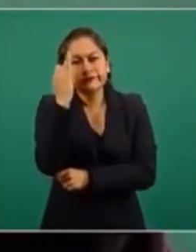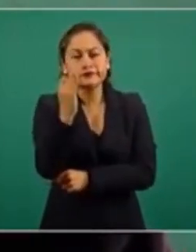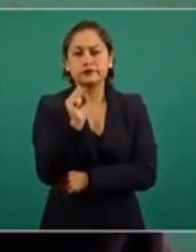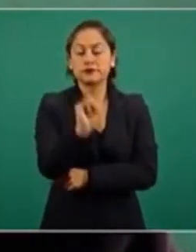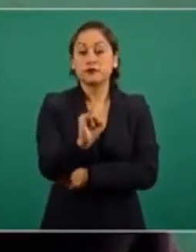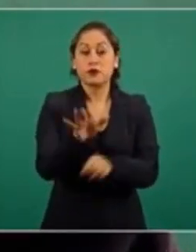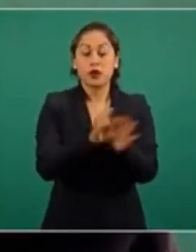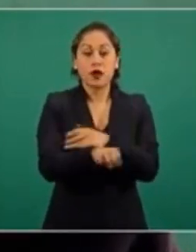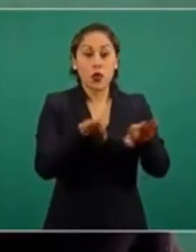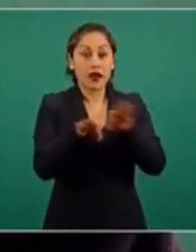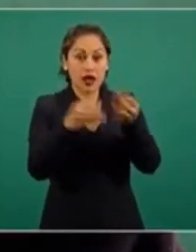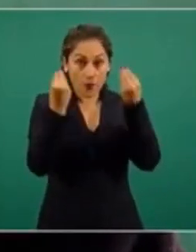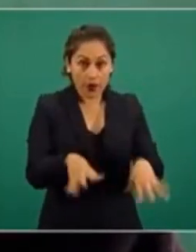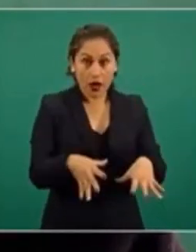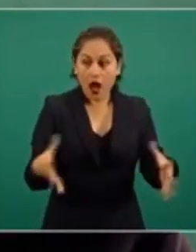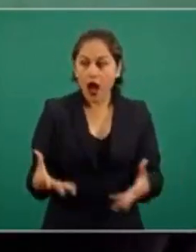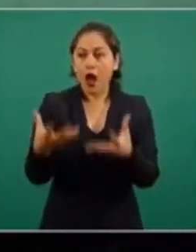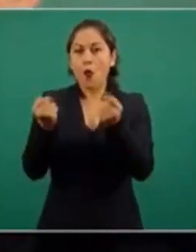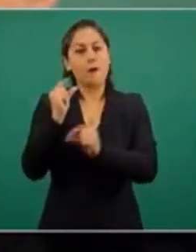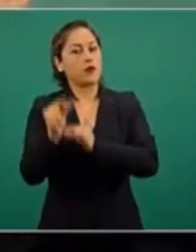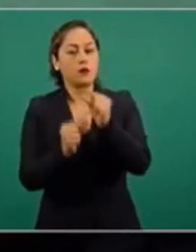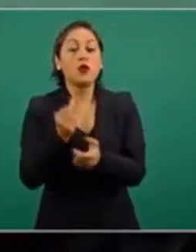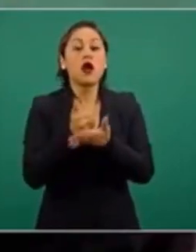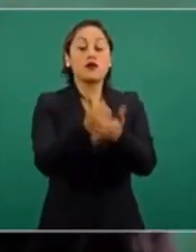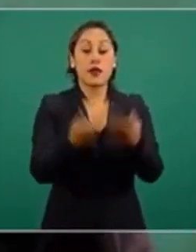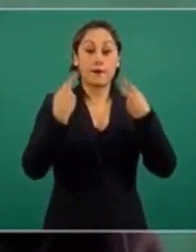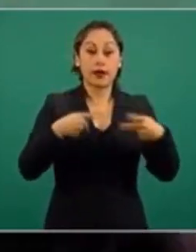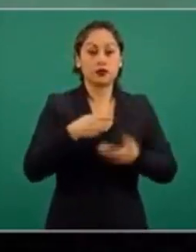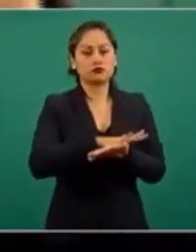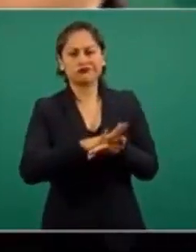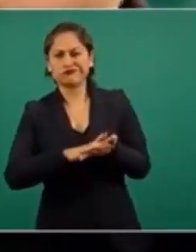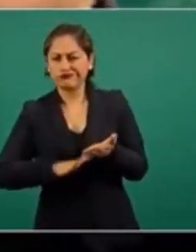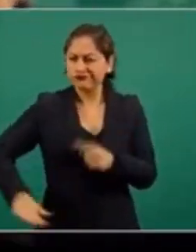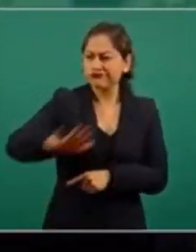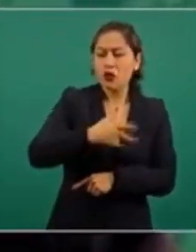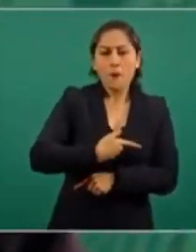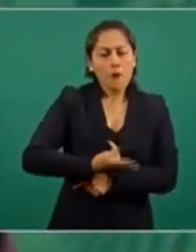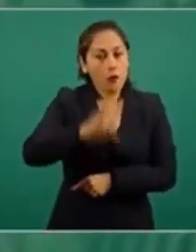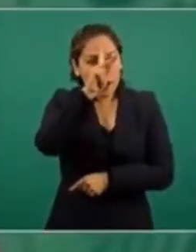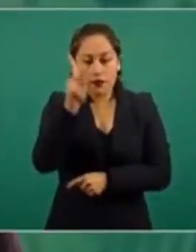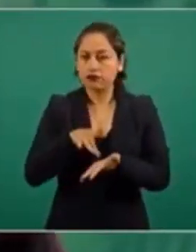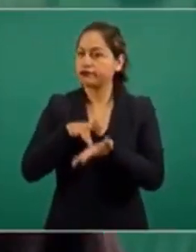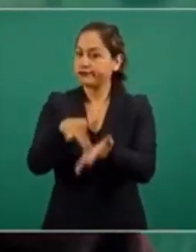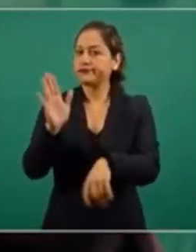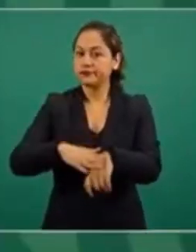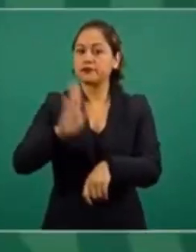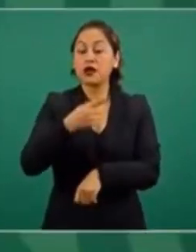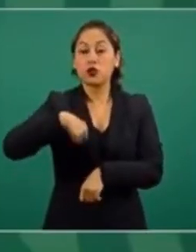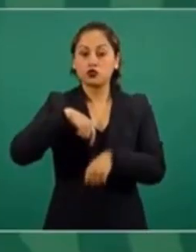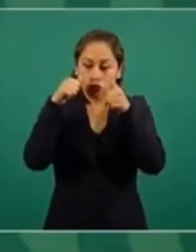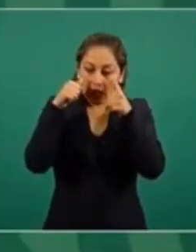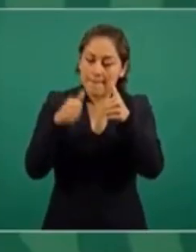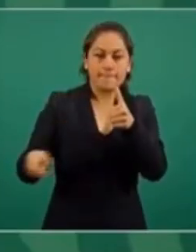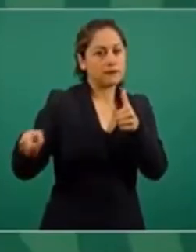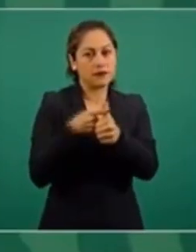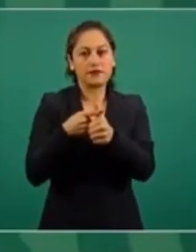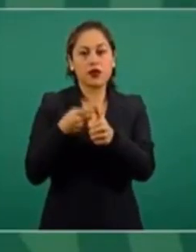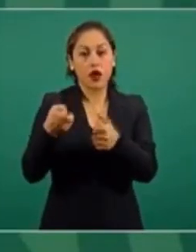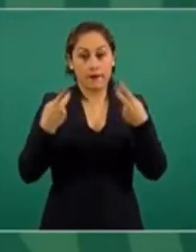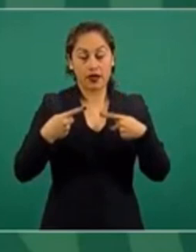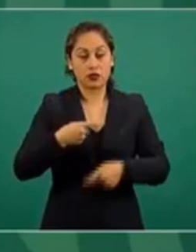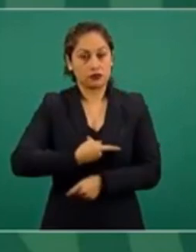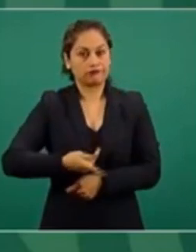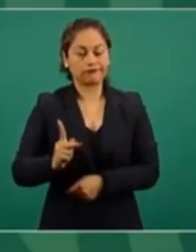con todo lo que estamos haciendo para apoyar a la gente humilde, a la gente más pobre, vamos a atemperar el empobrecimiento del pueblo. Eso